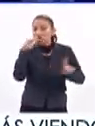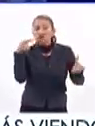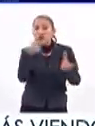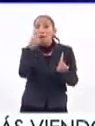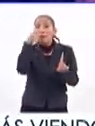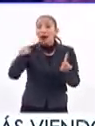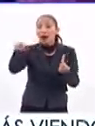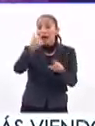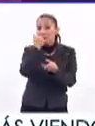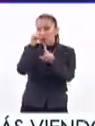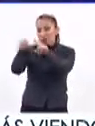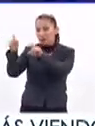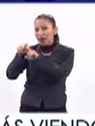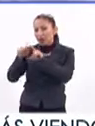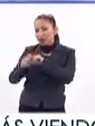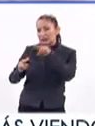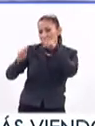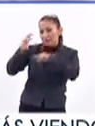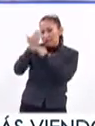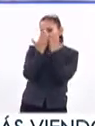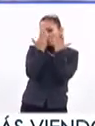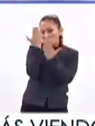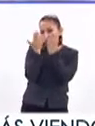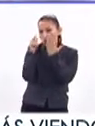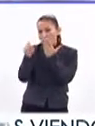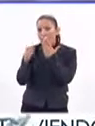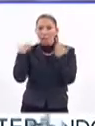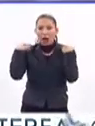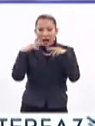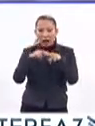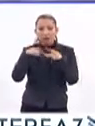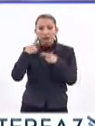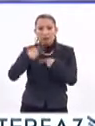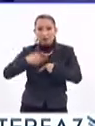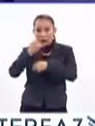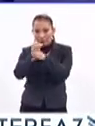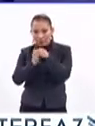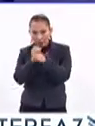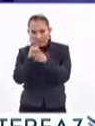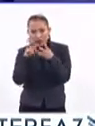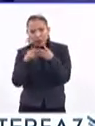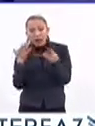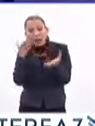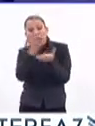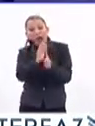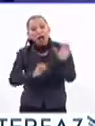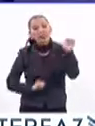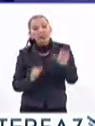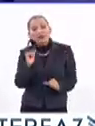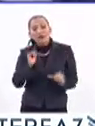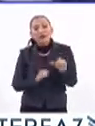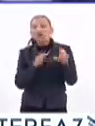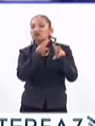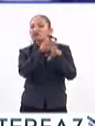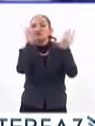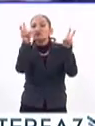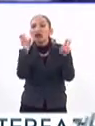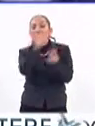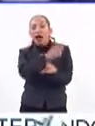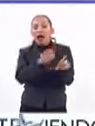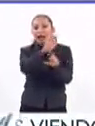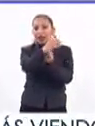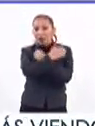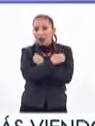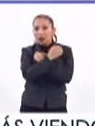propósito es que alumnos de diferentes niveles educativos, profesores e investigadores realicen actividades relacionadas con el